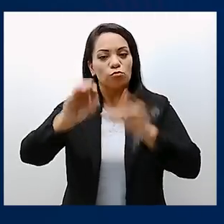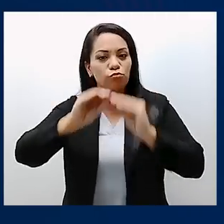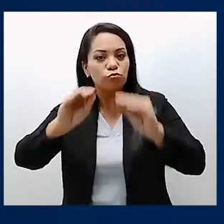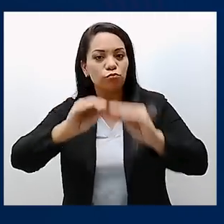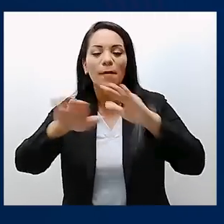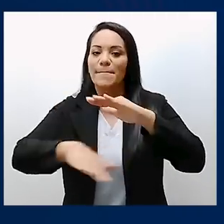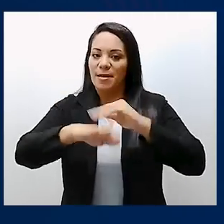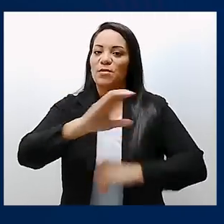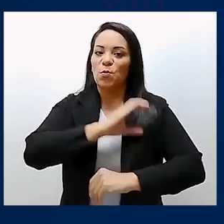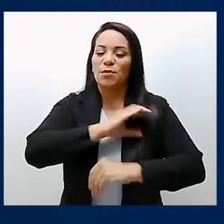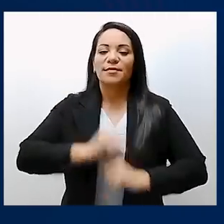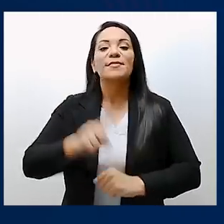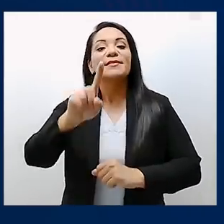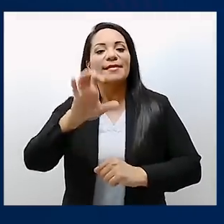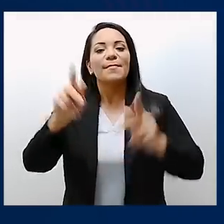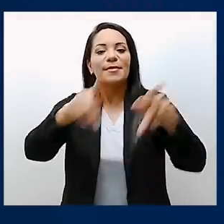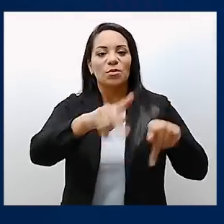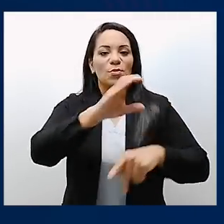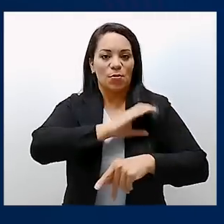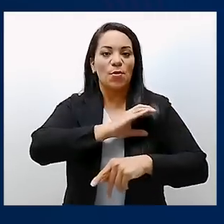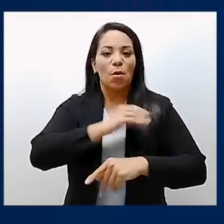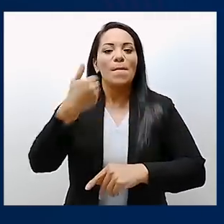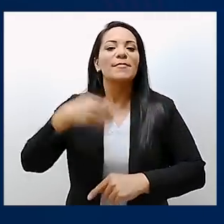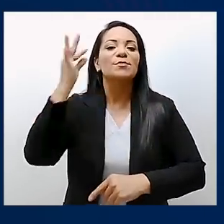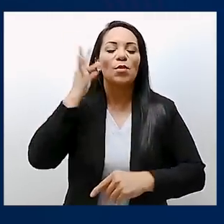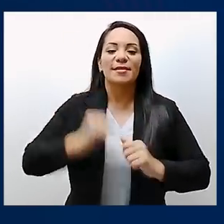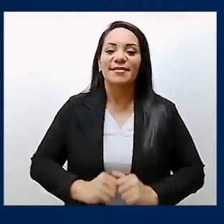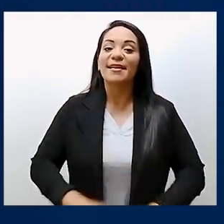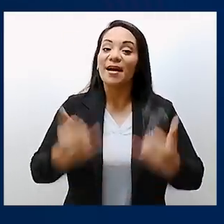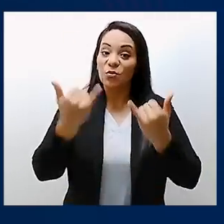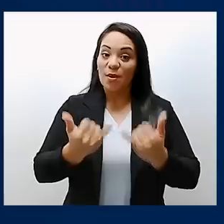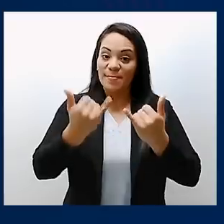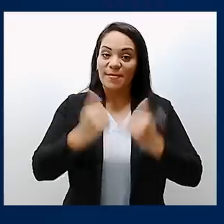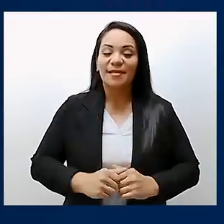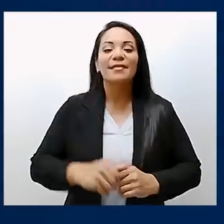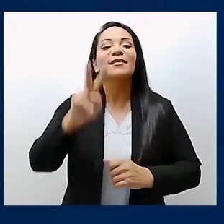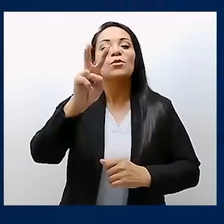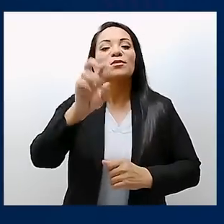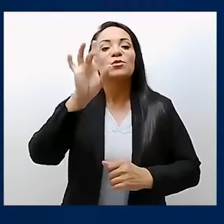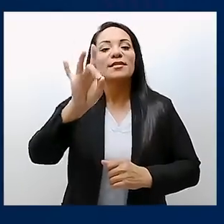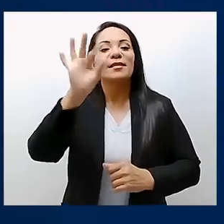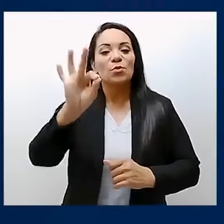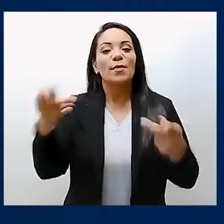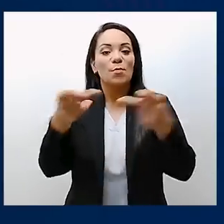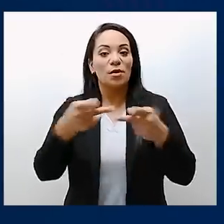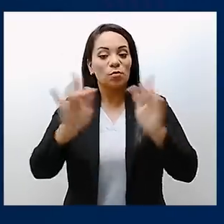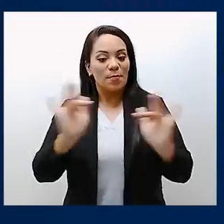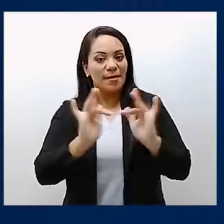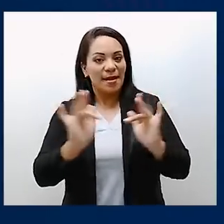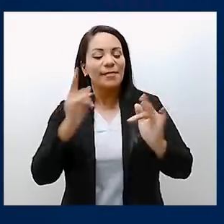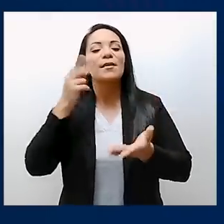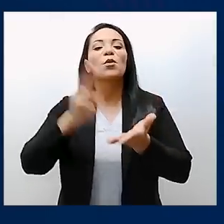policial con 100 muchachos y muchachas en formación Actualmente tenemos 289 plazas